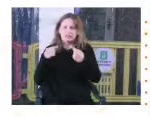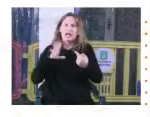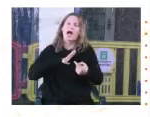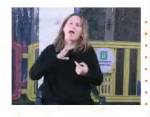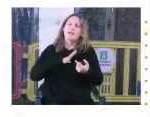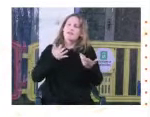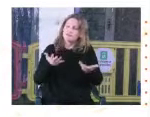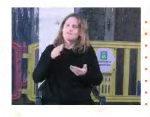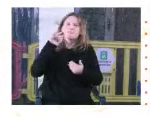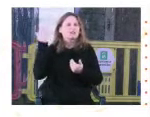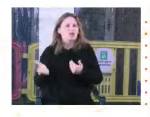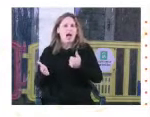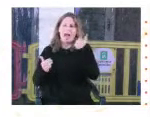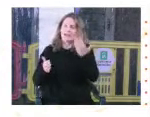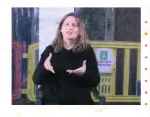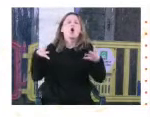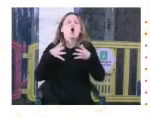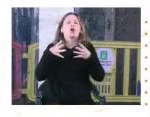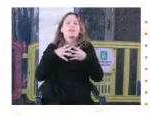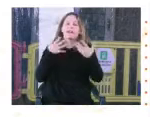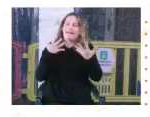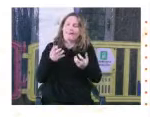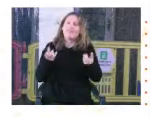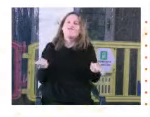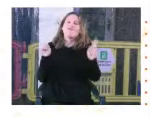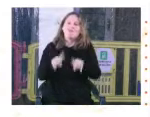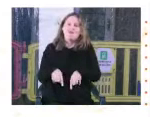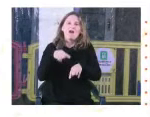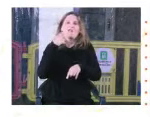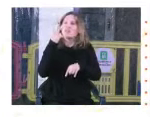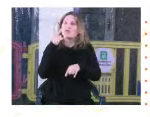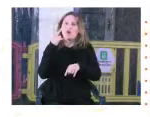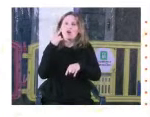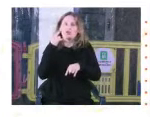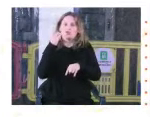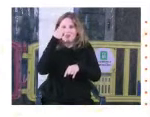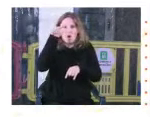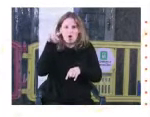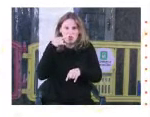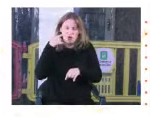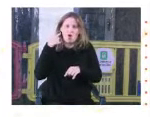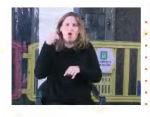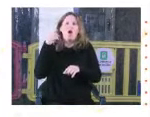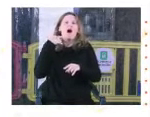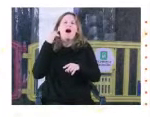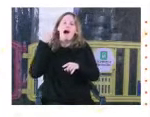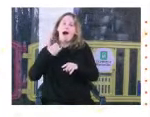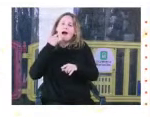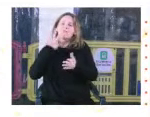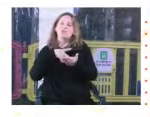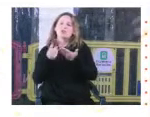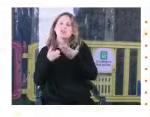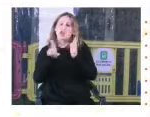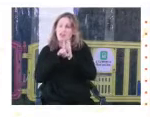personajes y organizaciones que pretenden reinstalar el relato de la teoría de los dos demonios, además de la promoción de un proyecto de